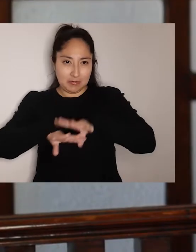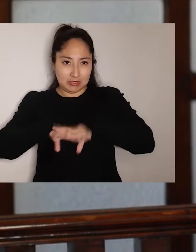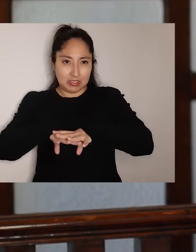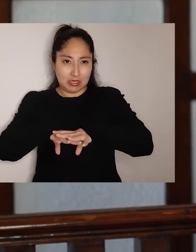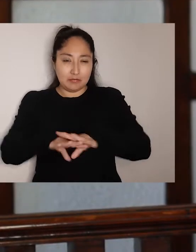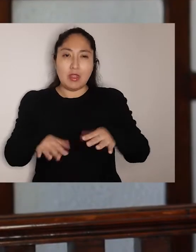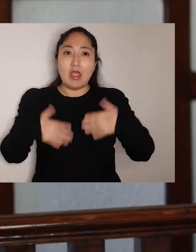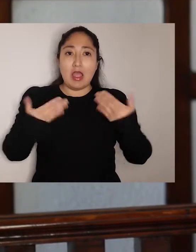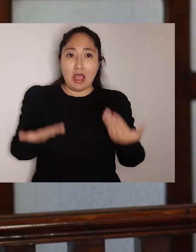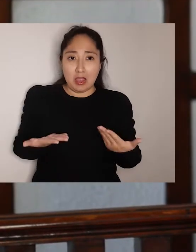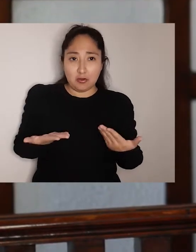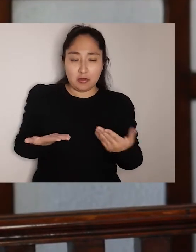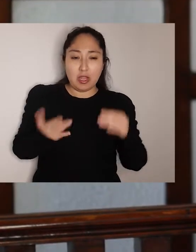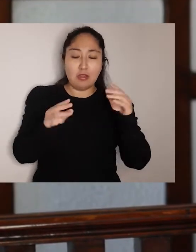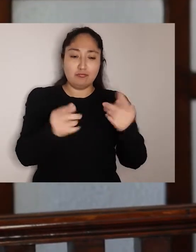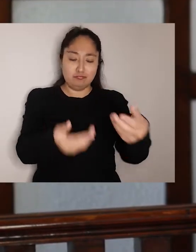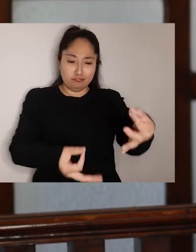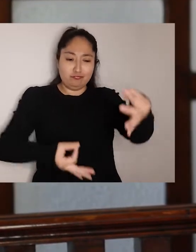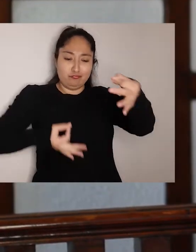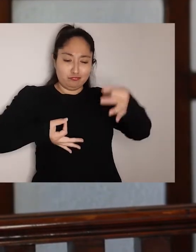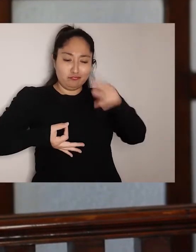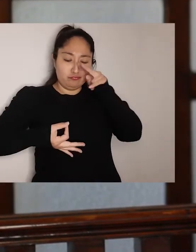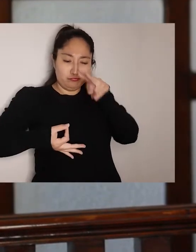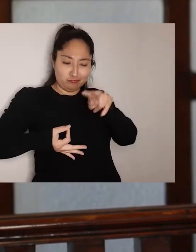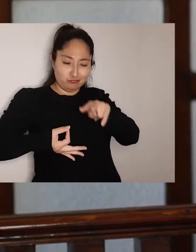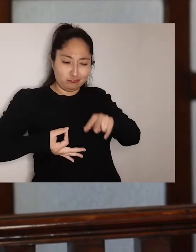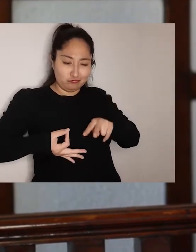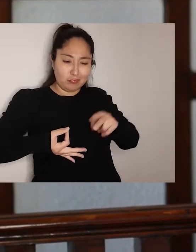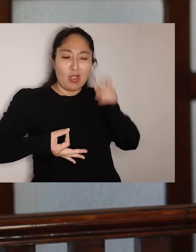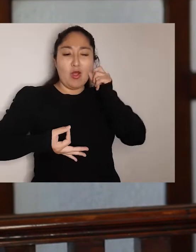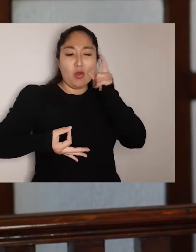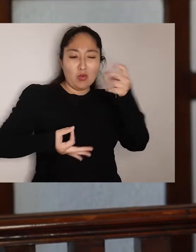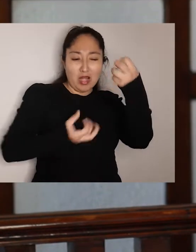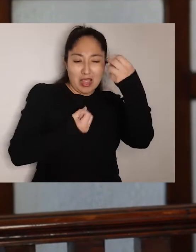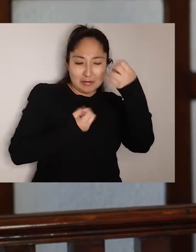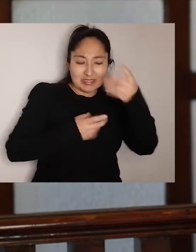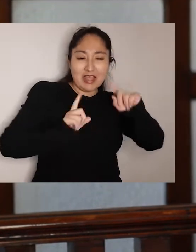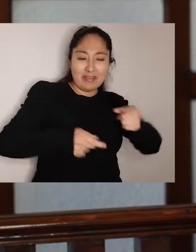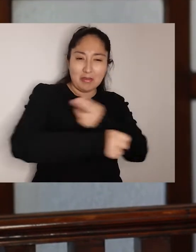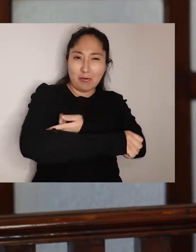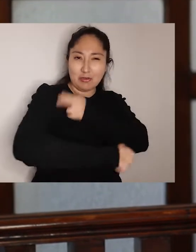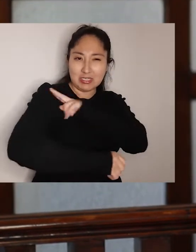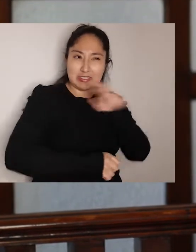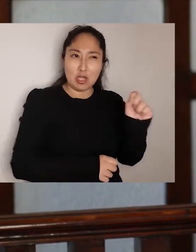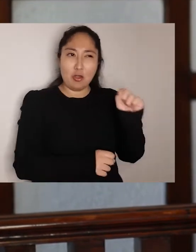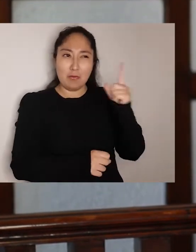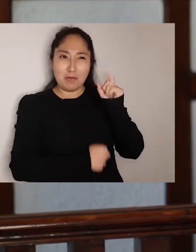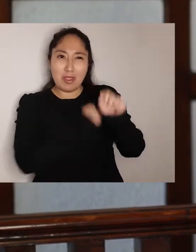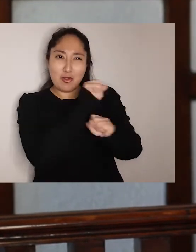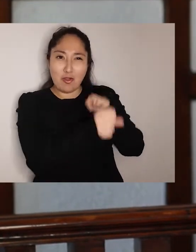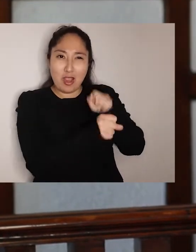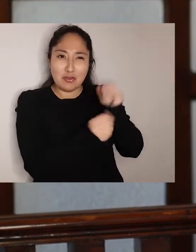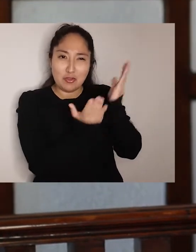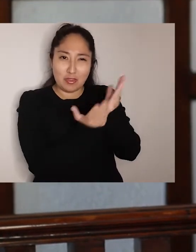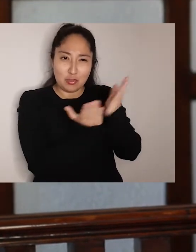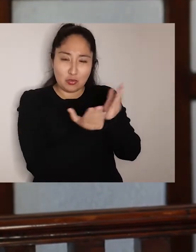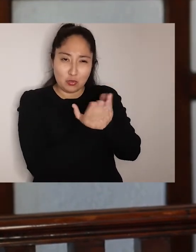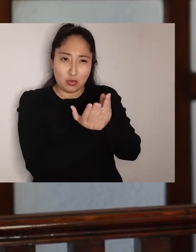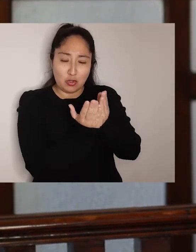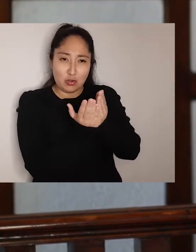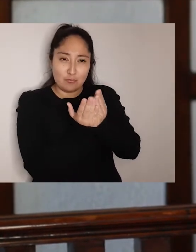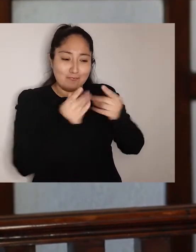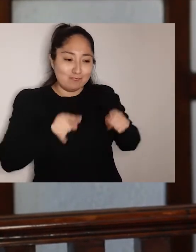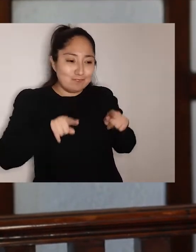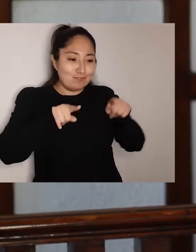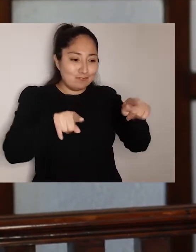Un buen diagnóstico nos permite conocer qué aprendizajes es necesario fortalecer durante los primeros años de estudio en concordancia con los